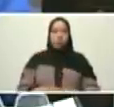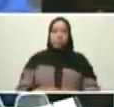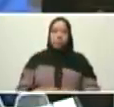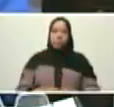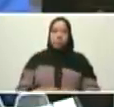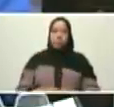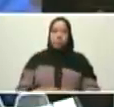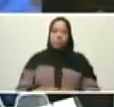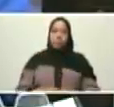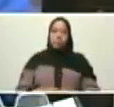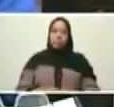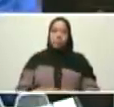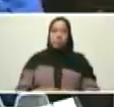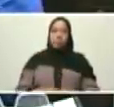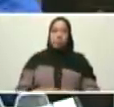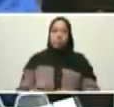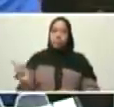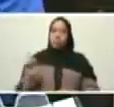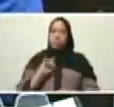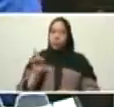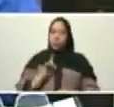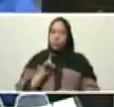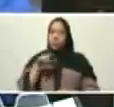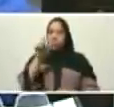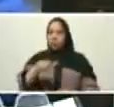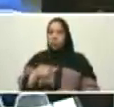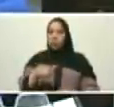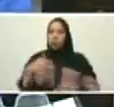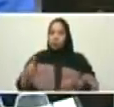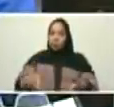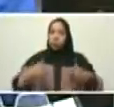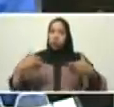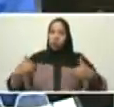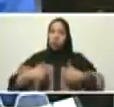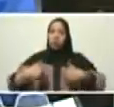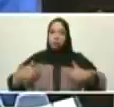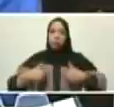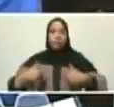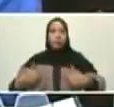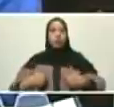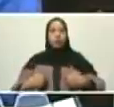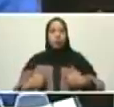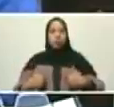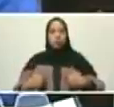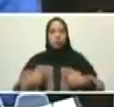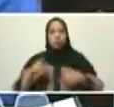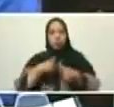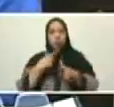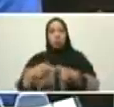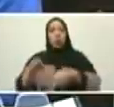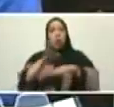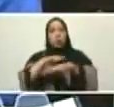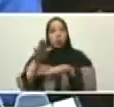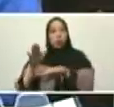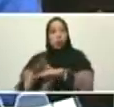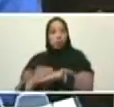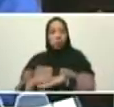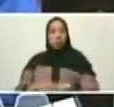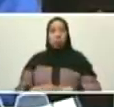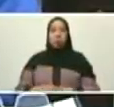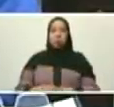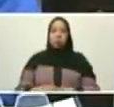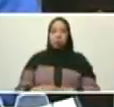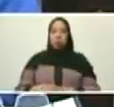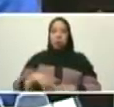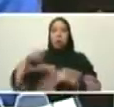circuito de medios no lo ven tenemos que hacer un gran esfuerzo de comunicación por eso voy a llamar a una cadena nacional